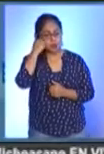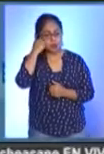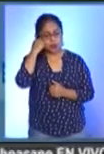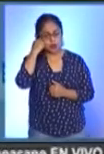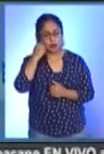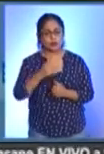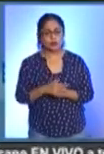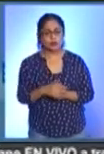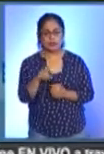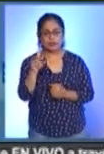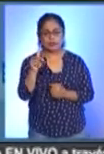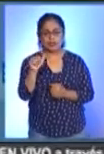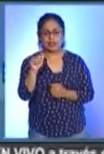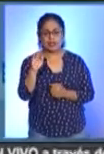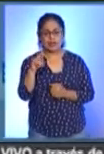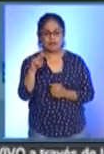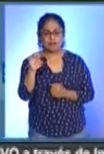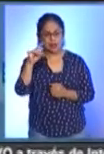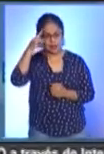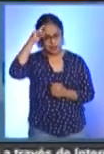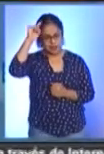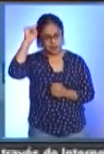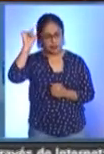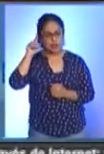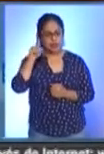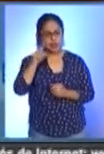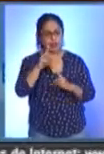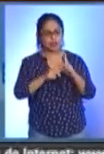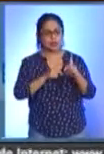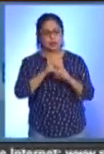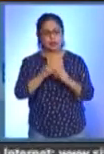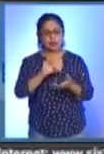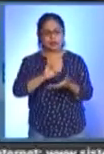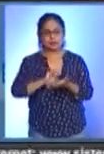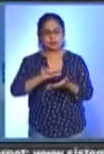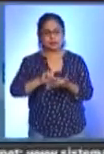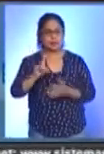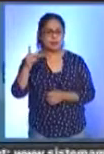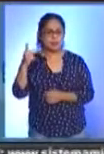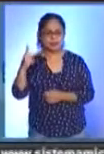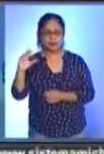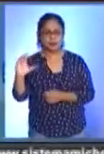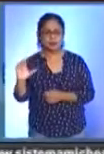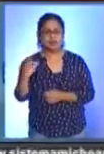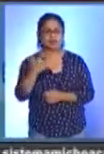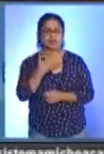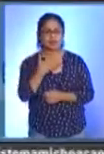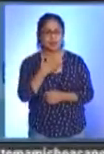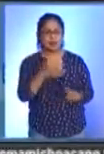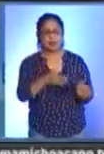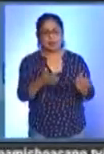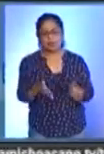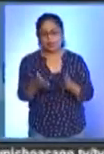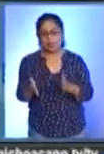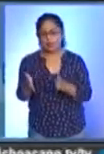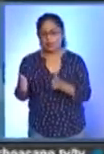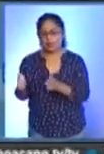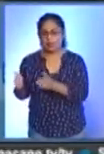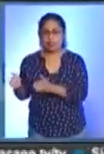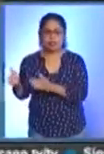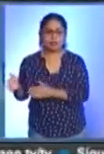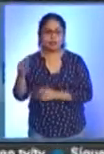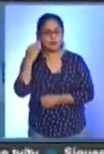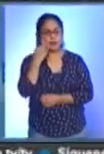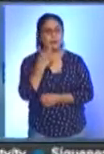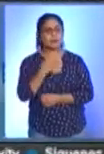Alanis Bolaño, secretaria de la Asociación de Deportistas con Parálisis Cerebral, manifestó que se han visto afectados con los aplazamientos de la justa más importante del